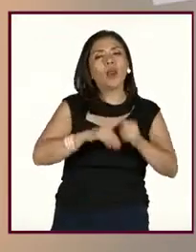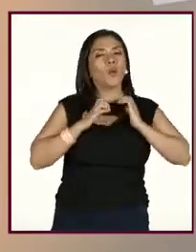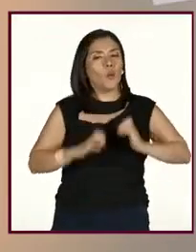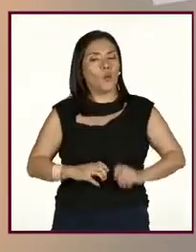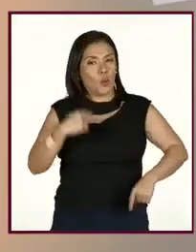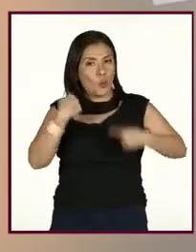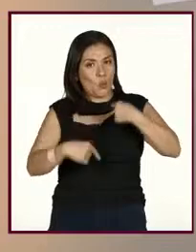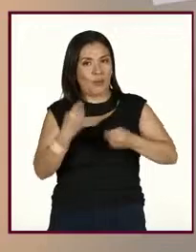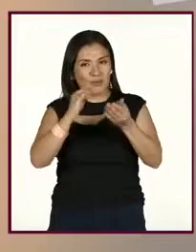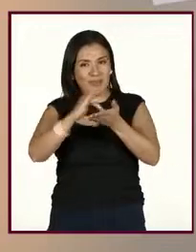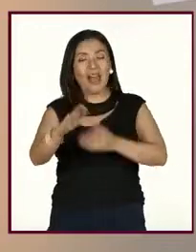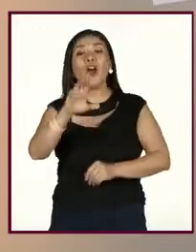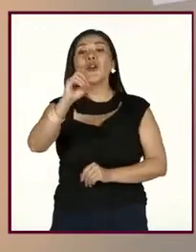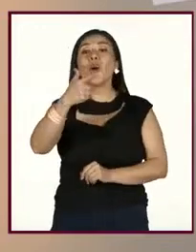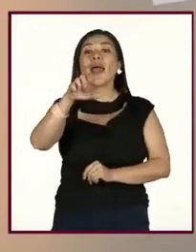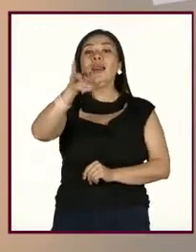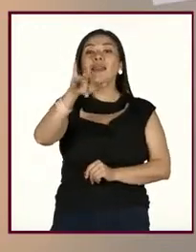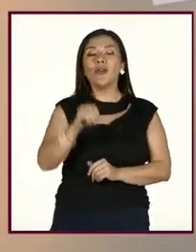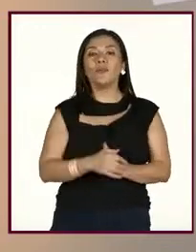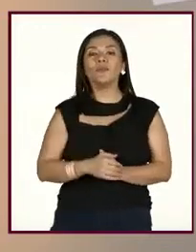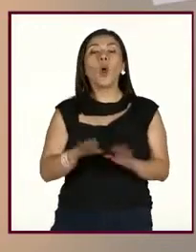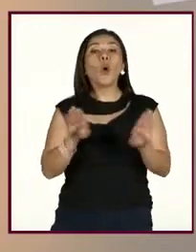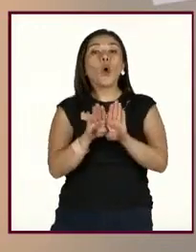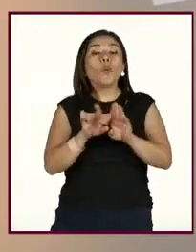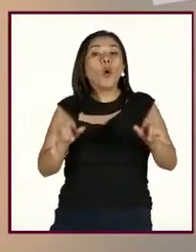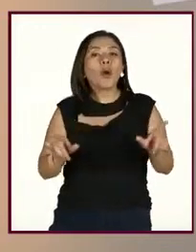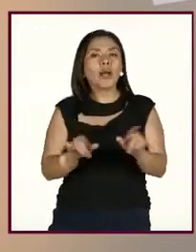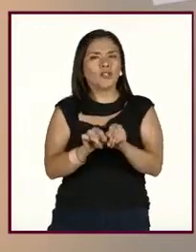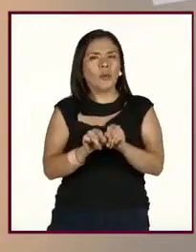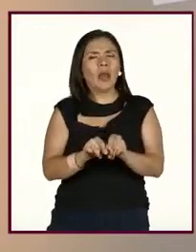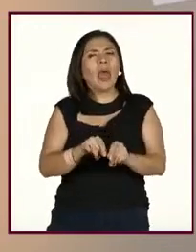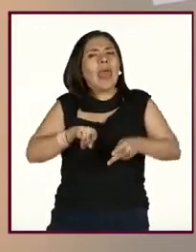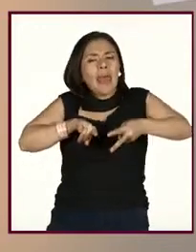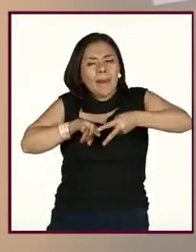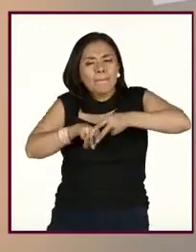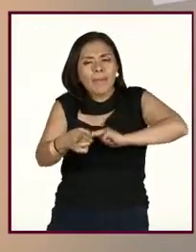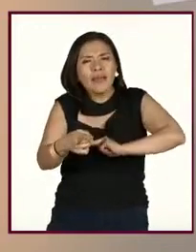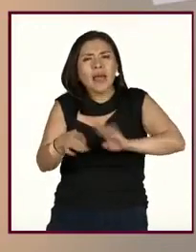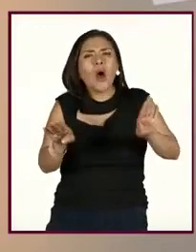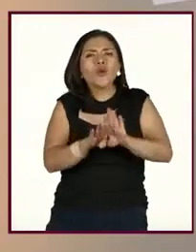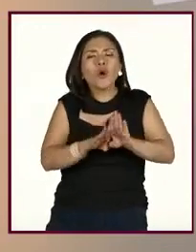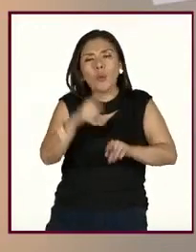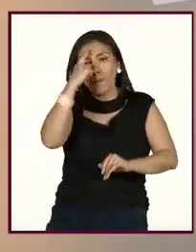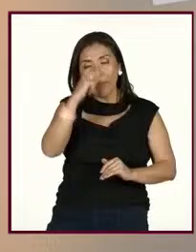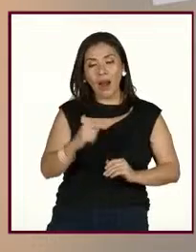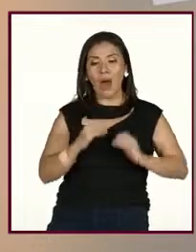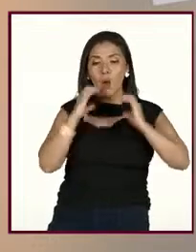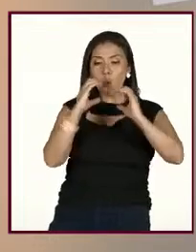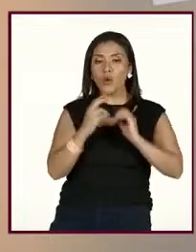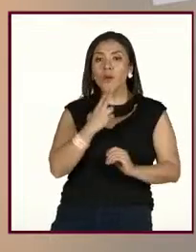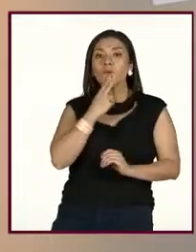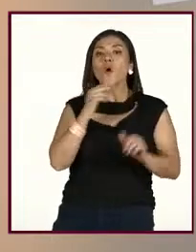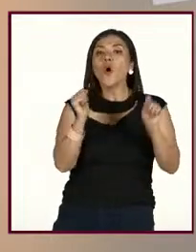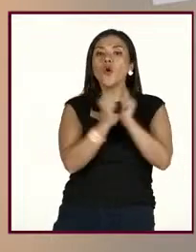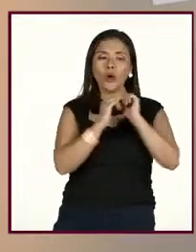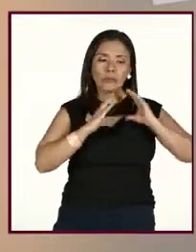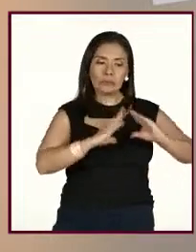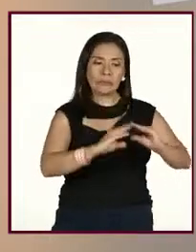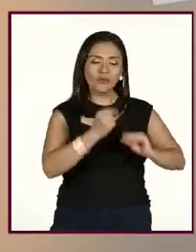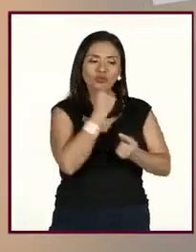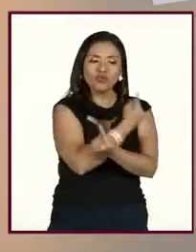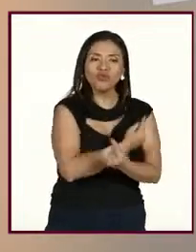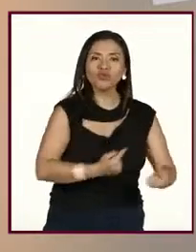Bueno, Rogelio Pérez, a manera de resumen, ¿cómo iniciamos prácticas de autocuidado con niñas y niños?